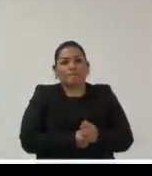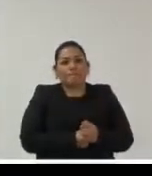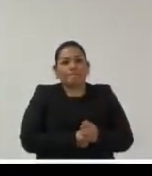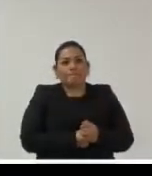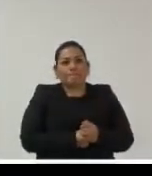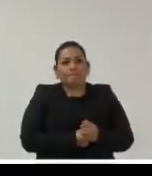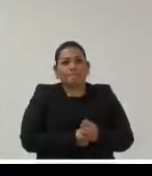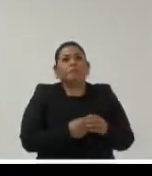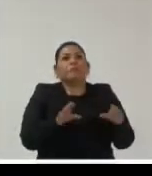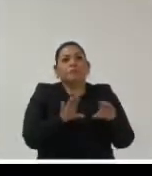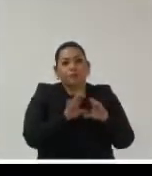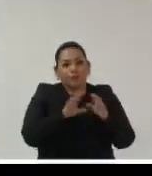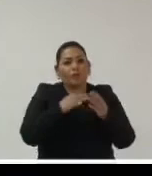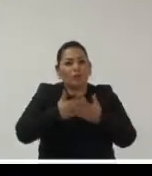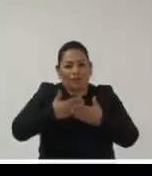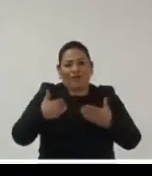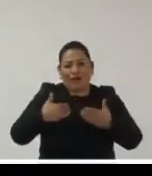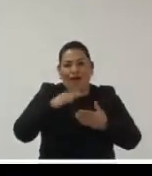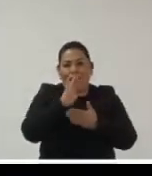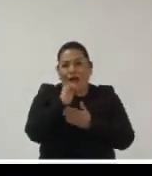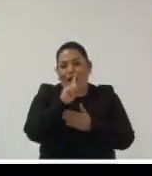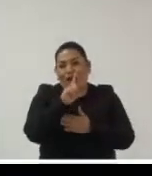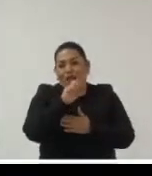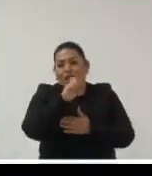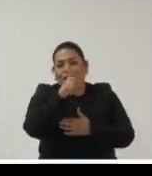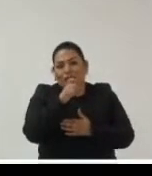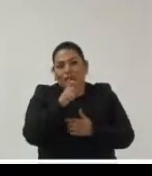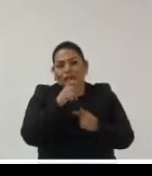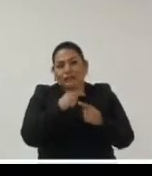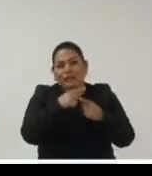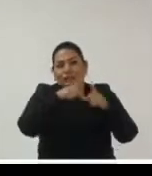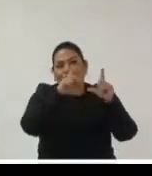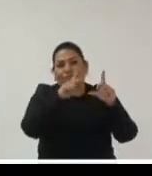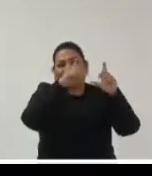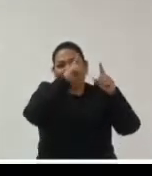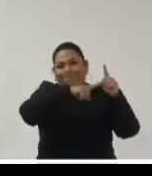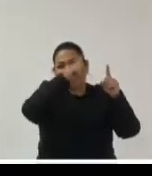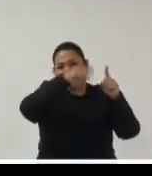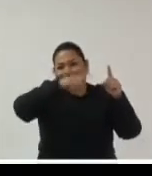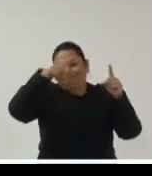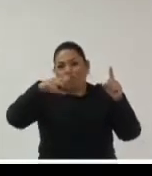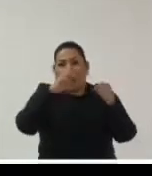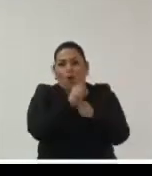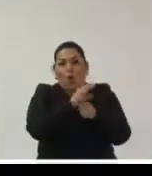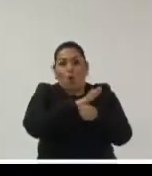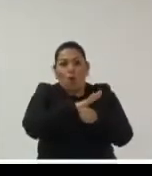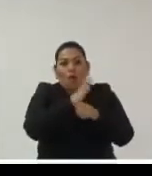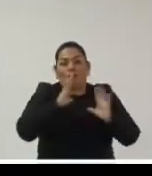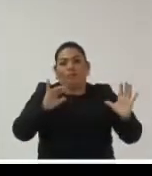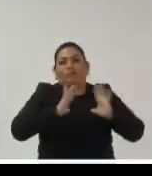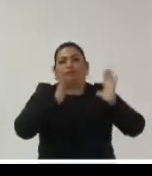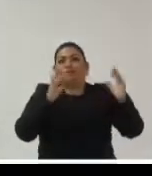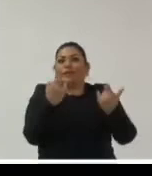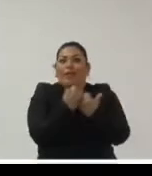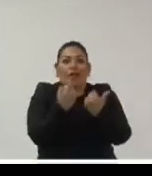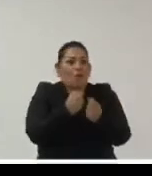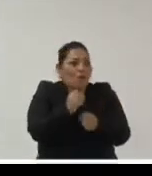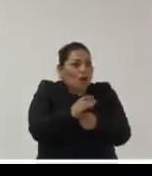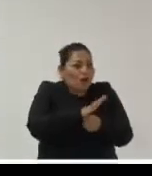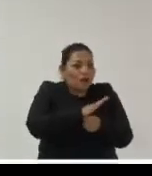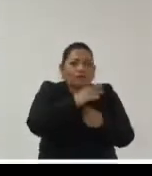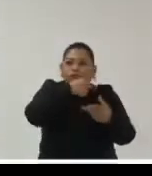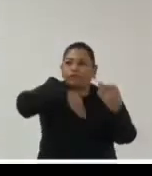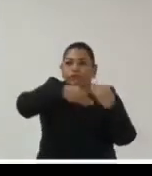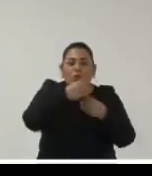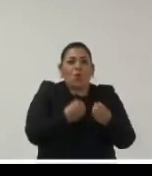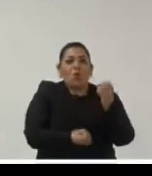presentaba hace un momento Alexander en su gráfica sobre el COVID nos ha tomado por sorpresa y nos van a seguir tomando por sorpresa muchos